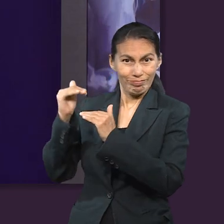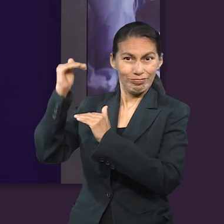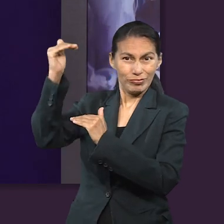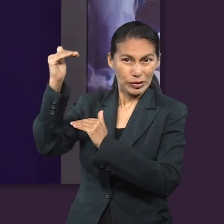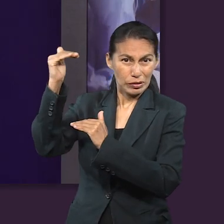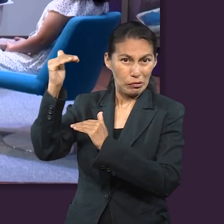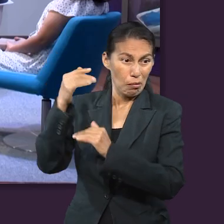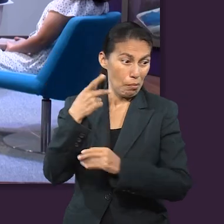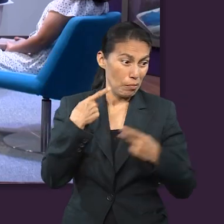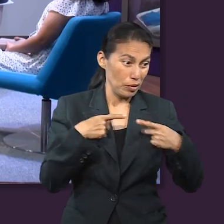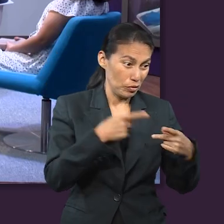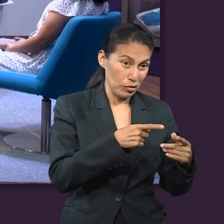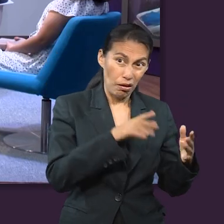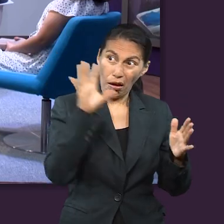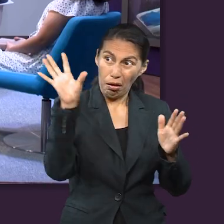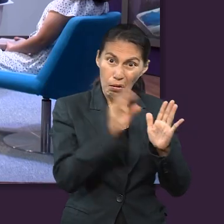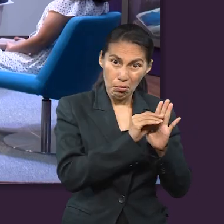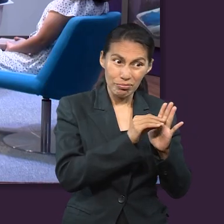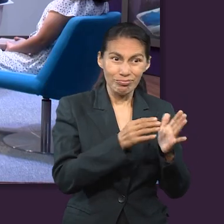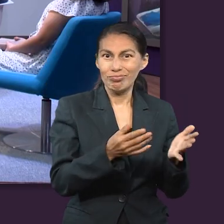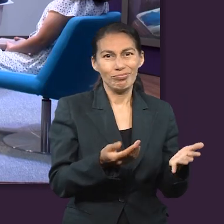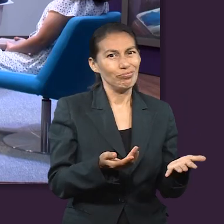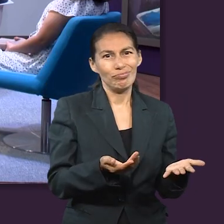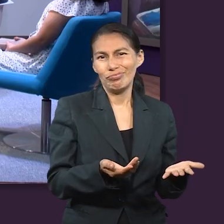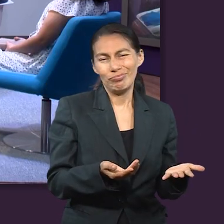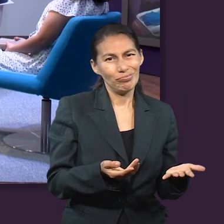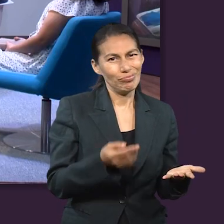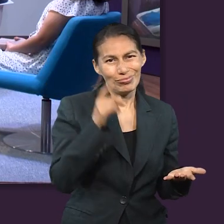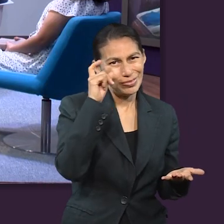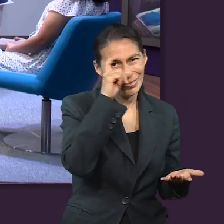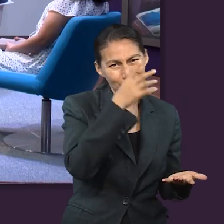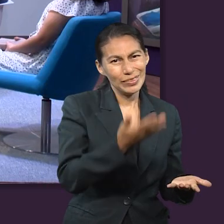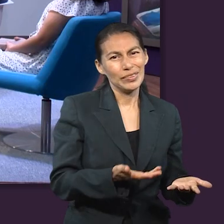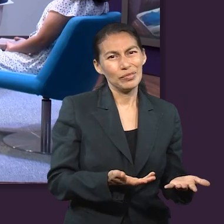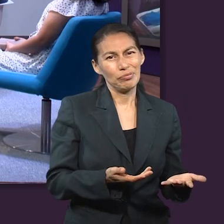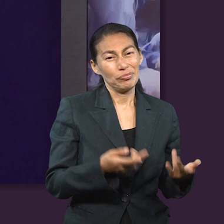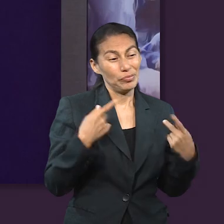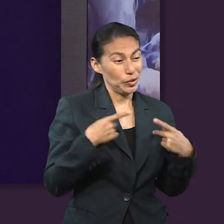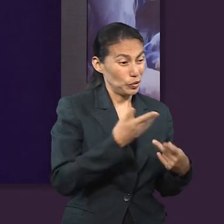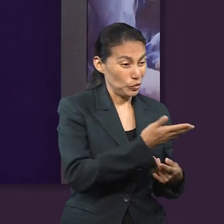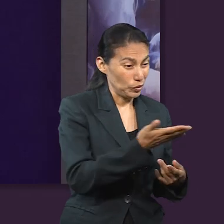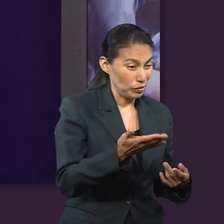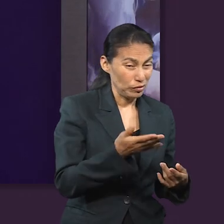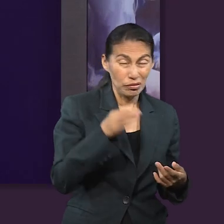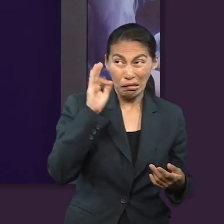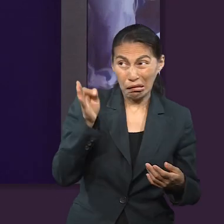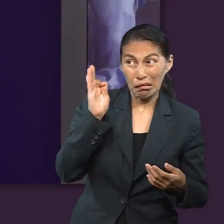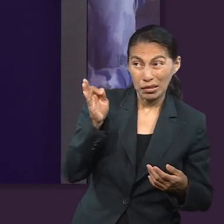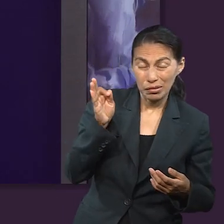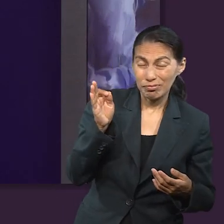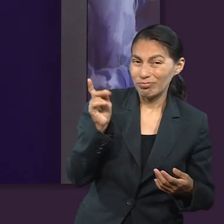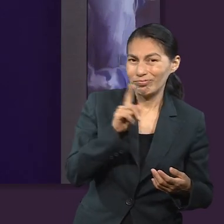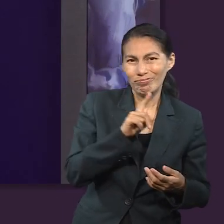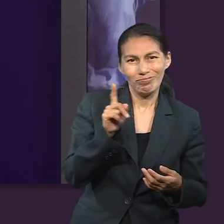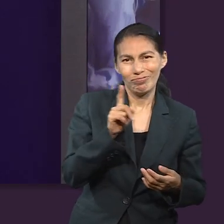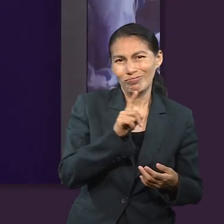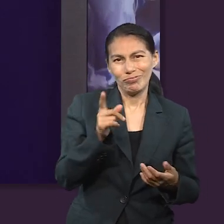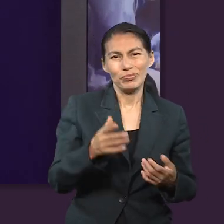imagen de Dios no son rasgos que el mundo promueve o que considera como dignos.